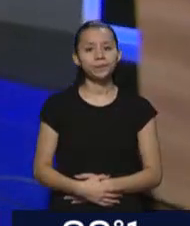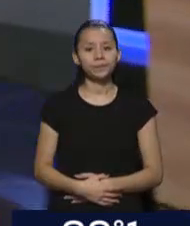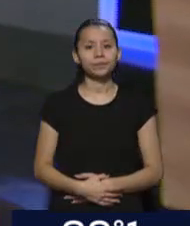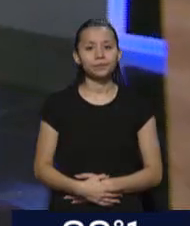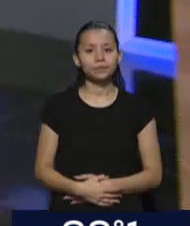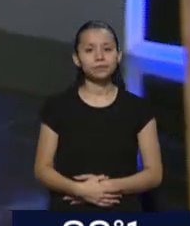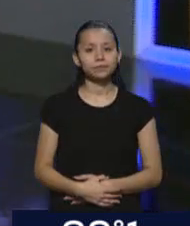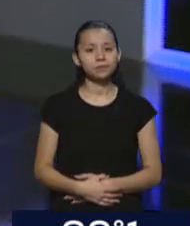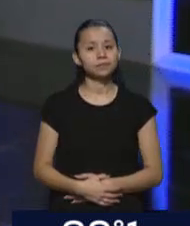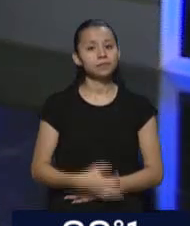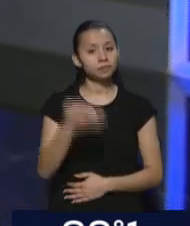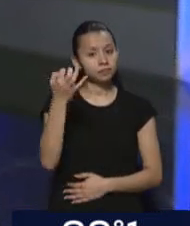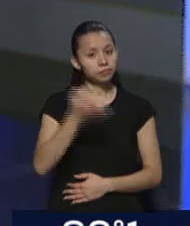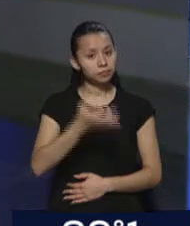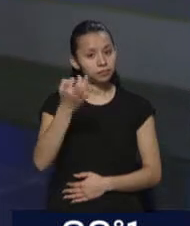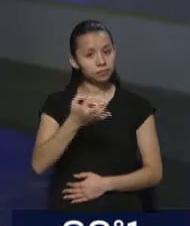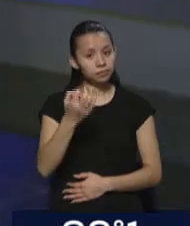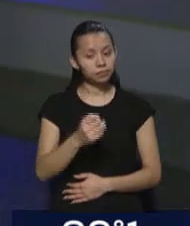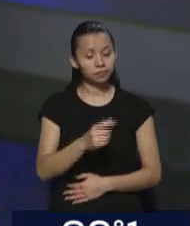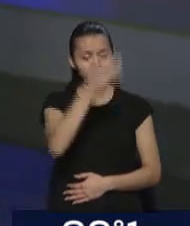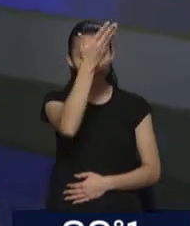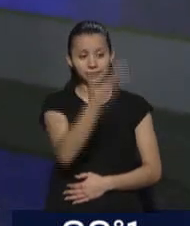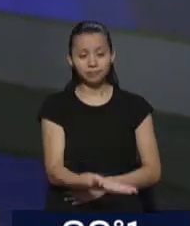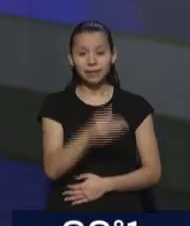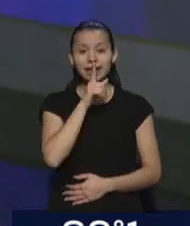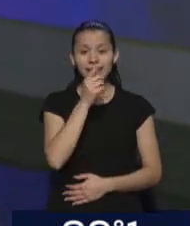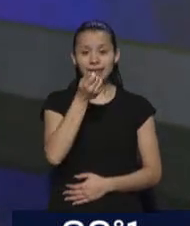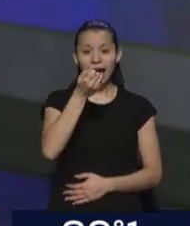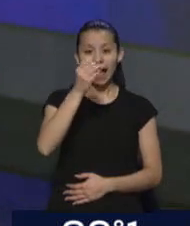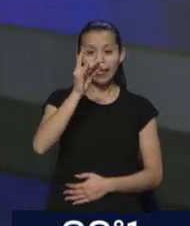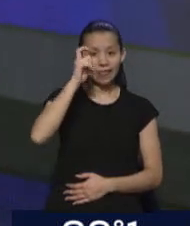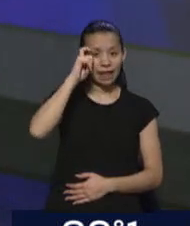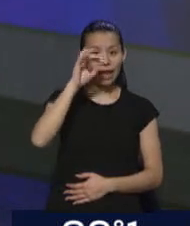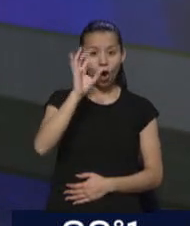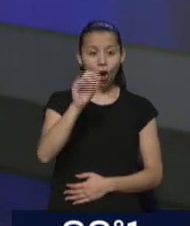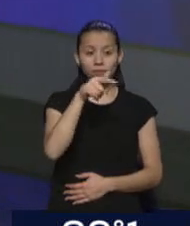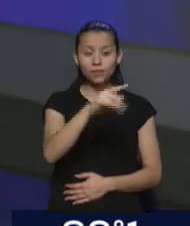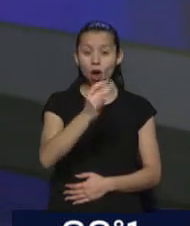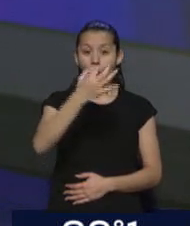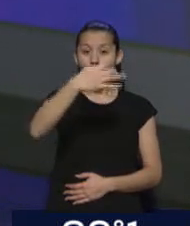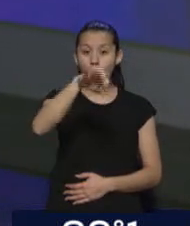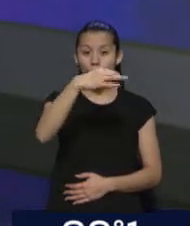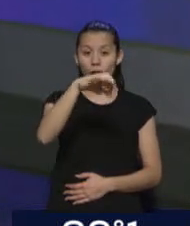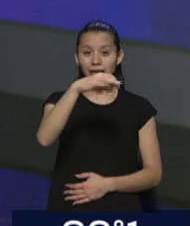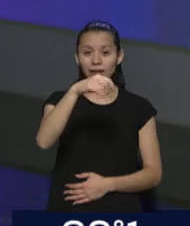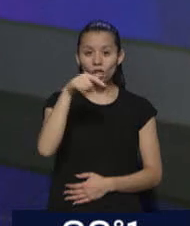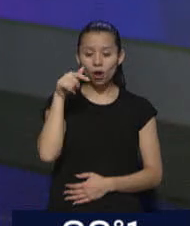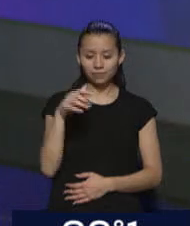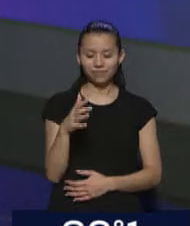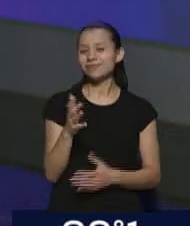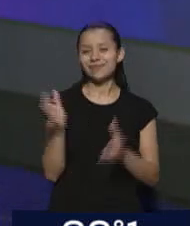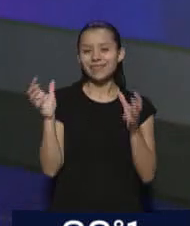Bueno, qué reconocimiento especial a Tadeo García Salazar. El único funcionario que integra su equipo de gobierno